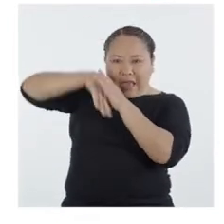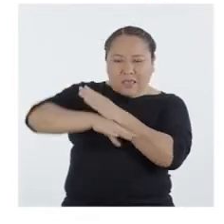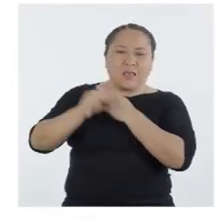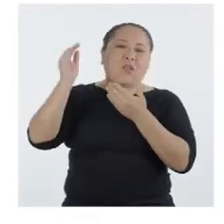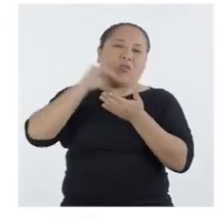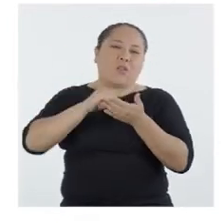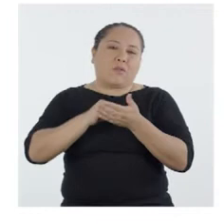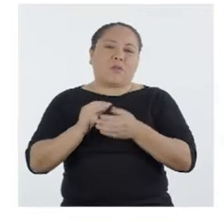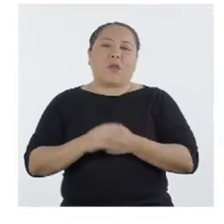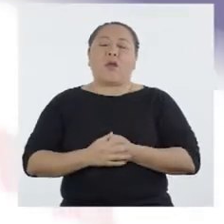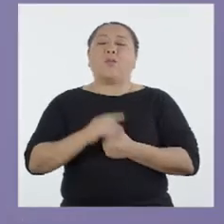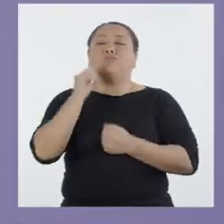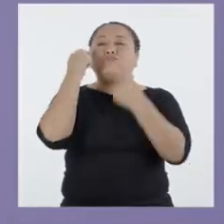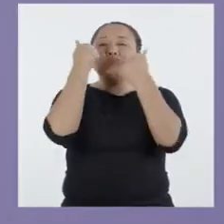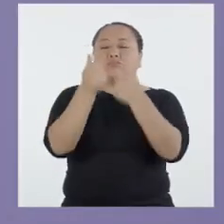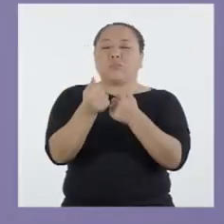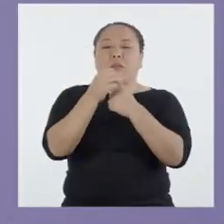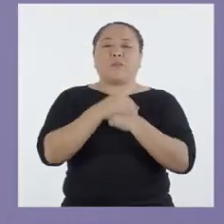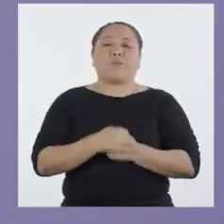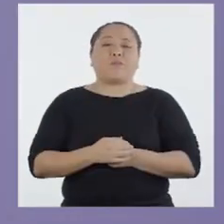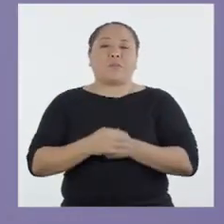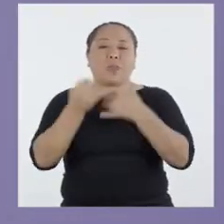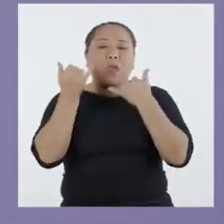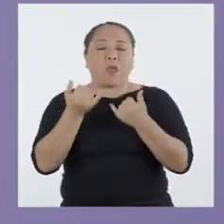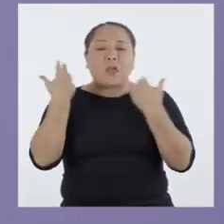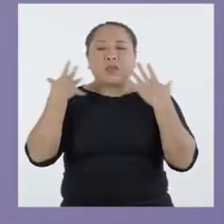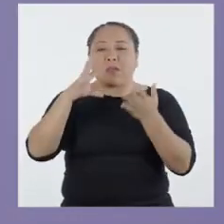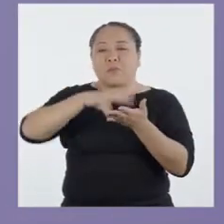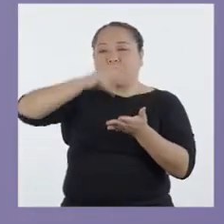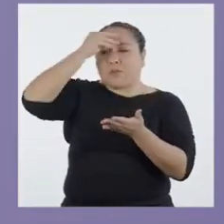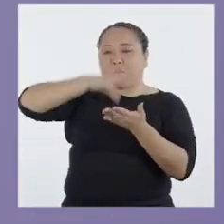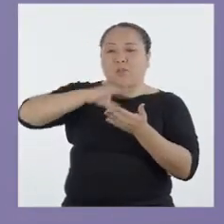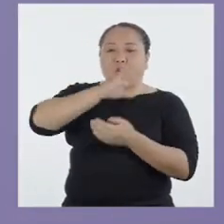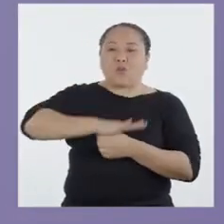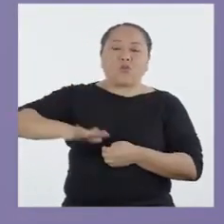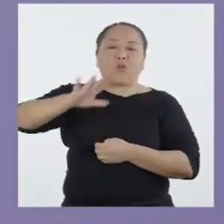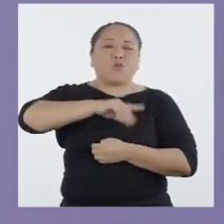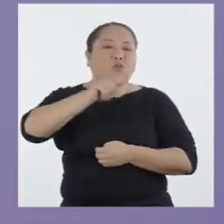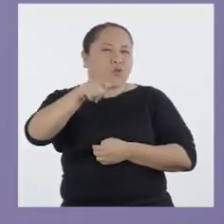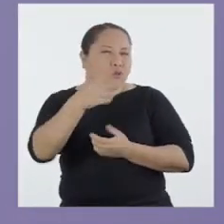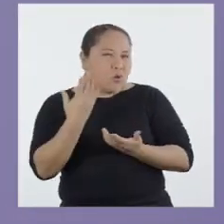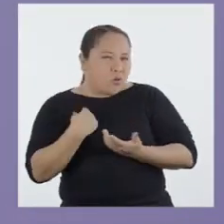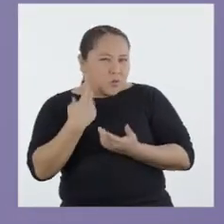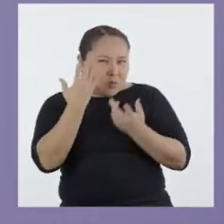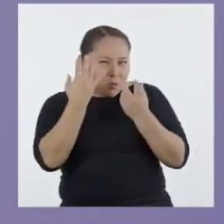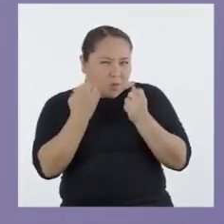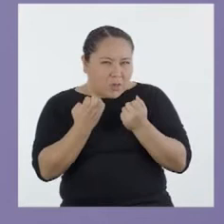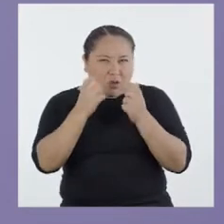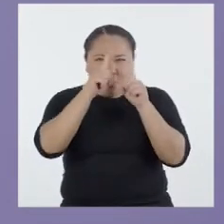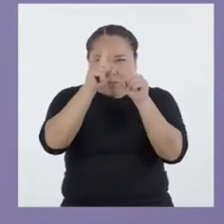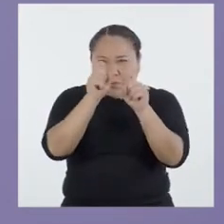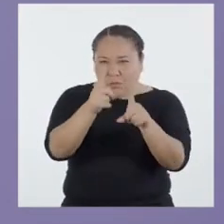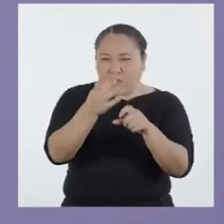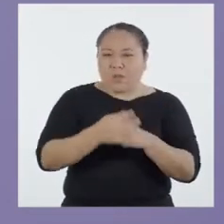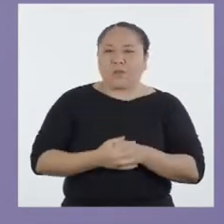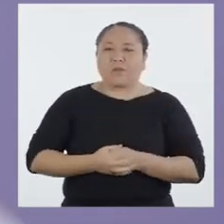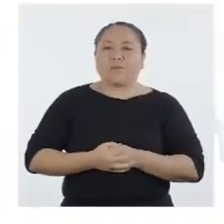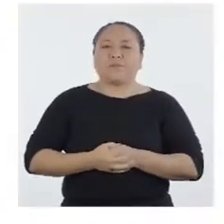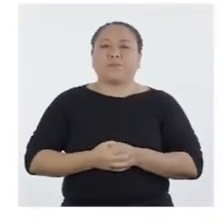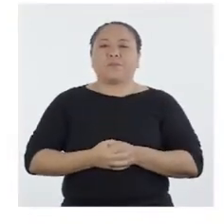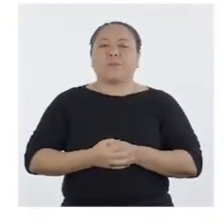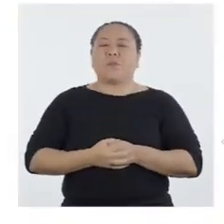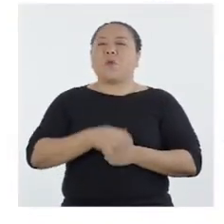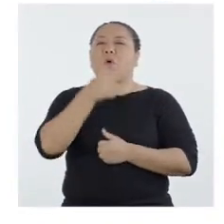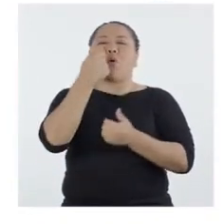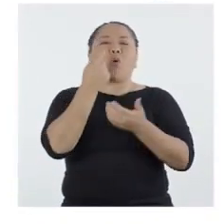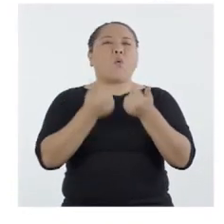a nuestro hogar. Muy bien. Ahora que hemos aprendido todo esto, les quiero hacer una pregunta.